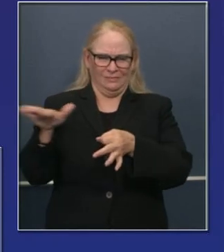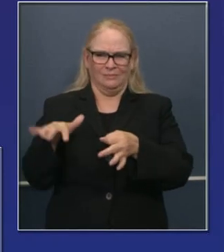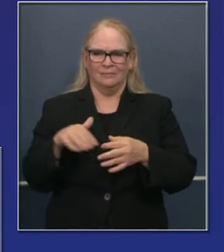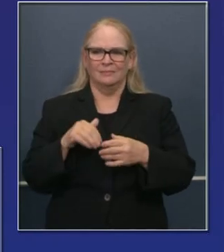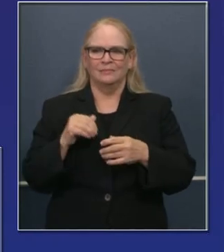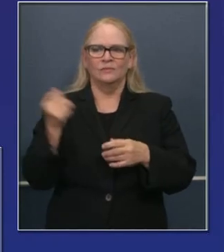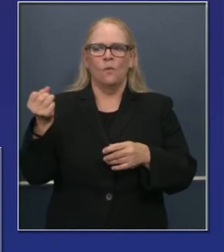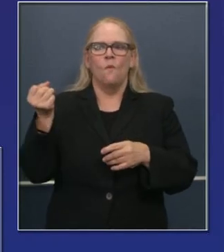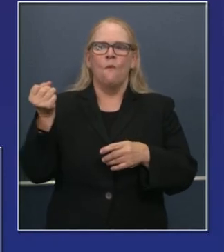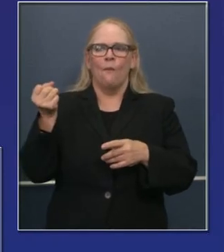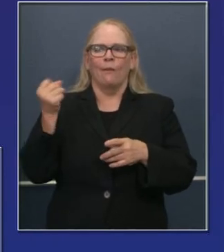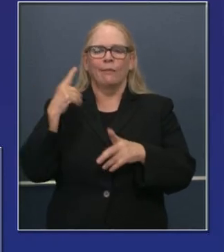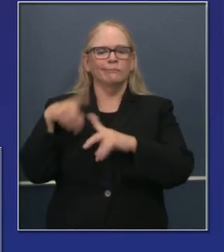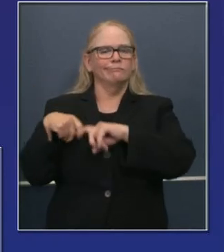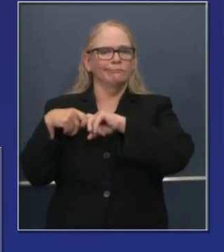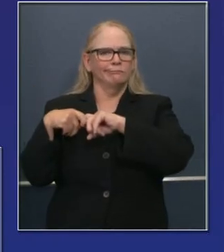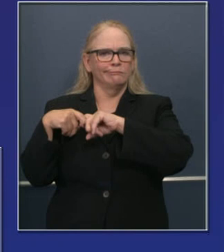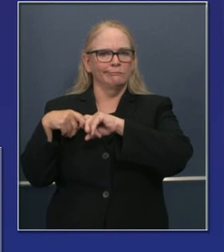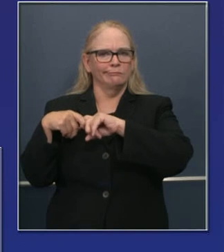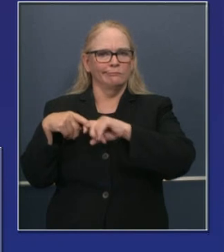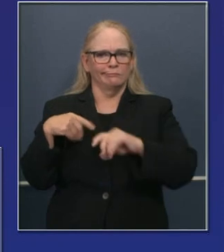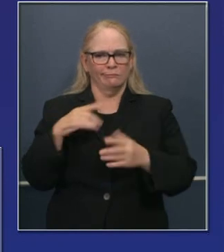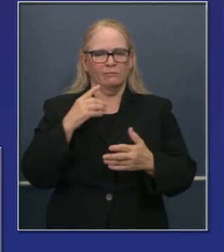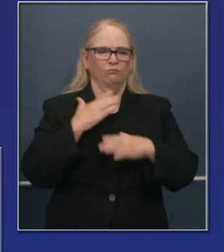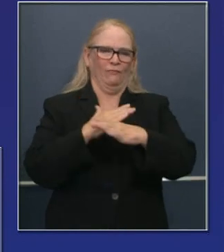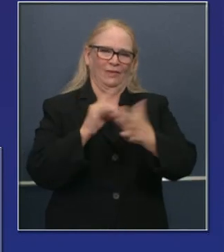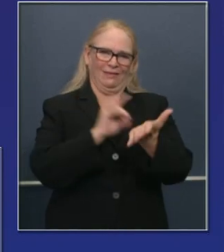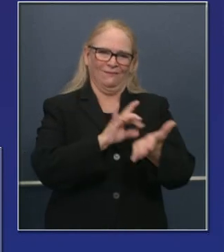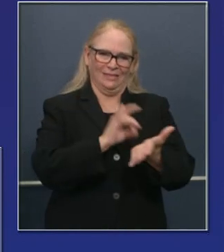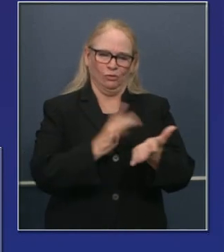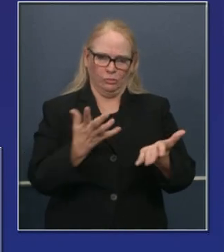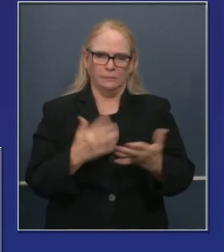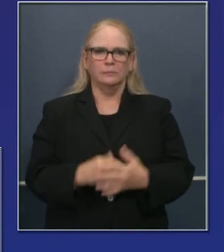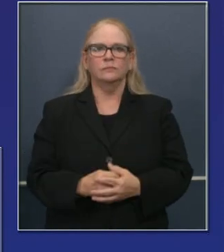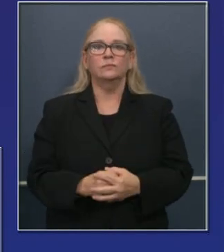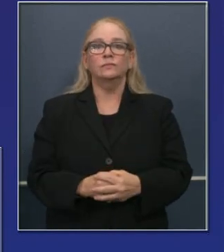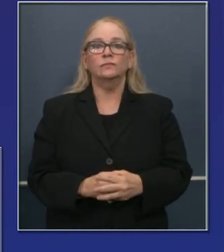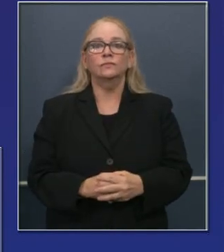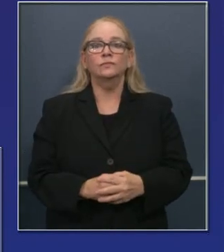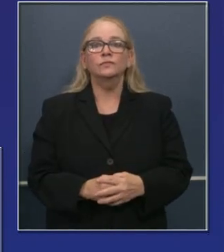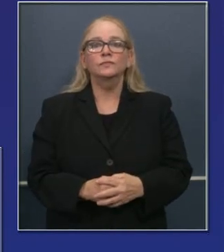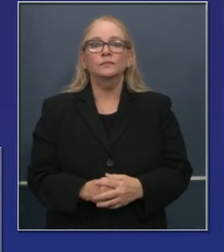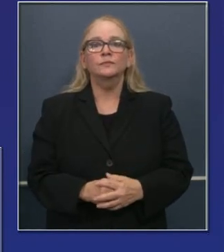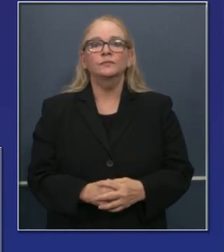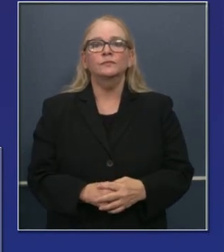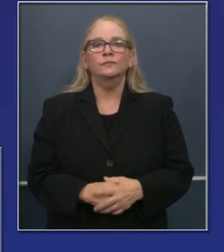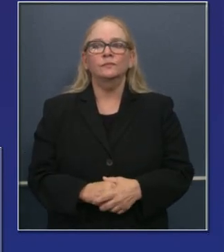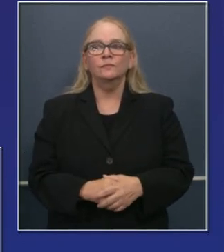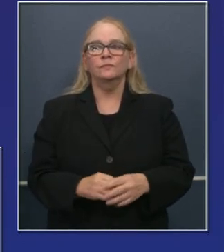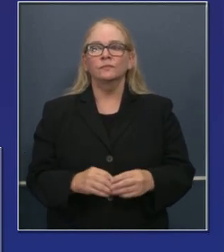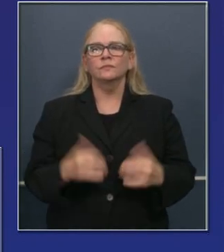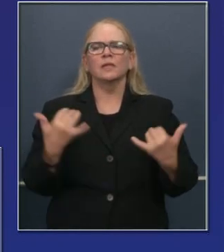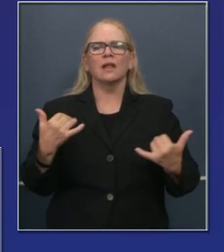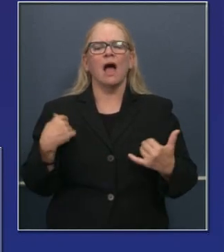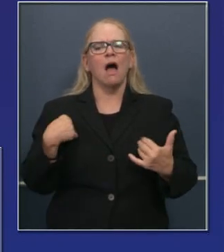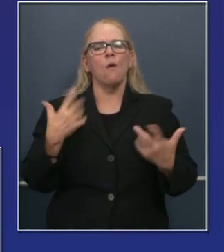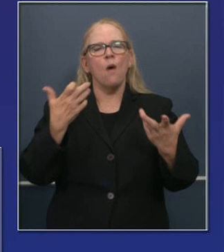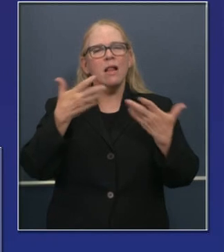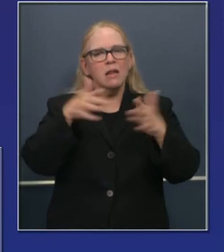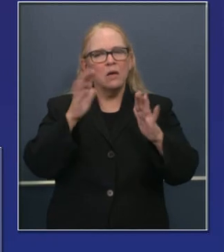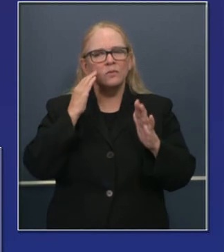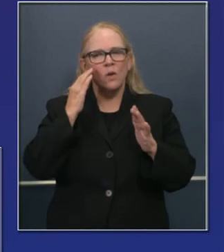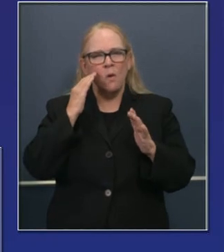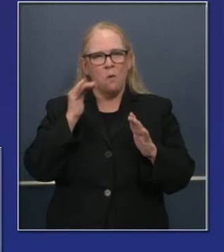para darnos más tiempo. Quería hablar acerca de eso un poco más al frente. Hablamos de esto un poco en las últimas semanas, de esos